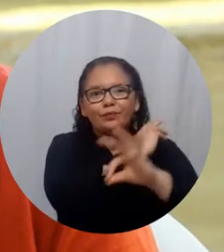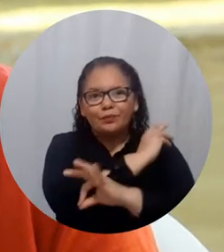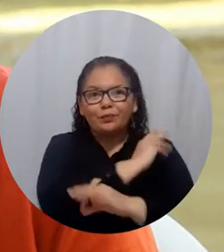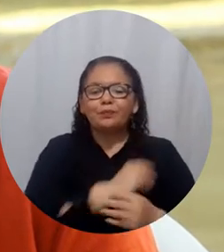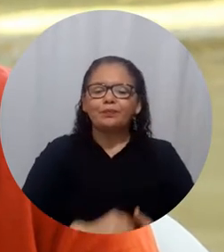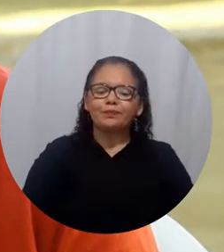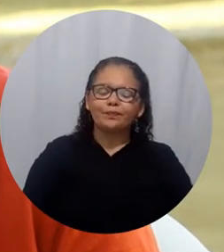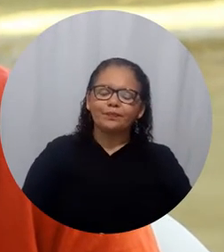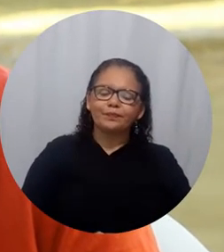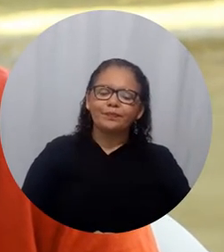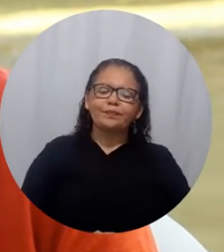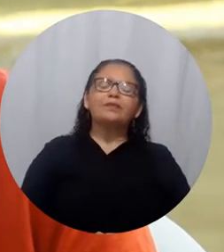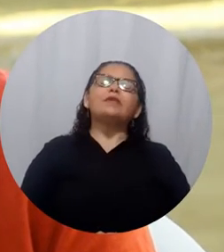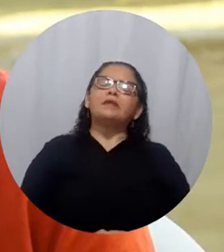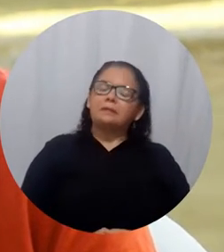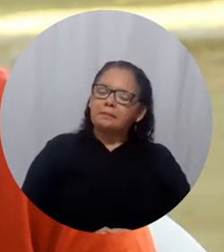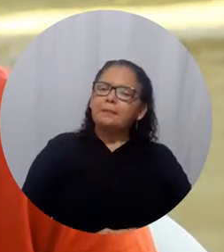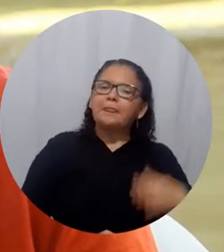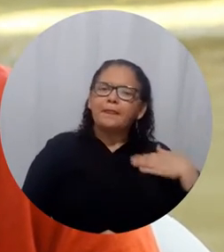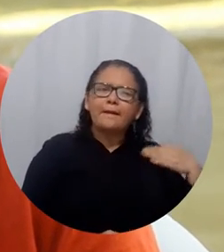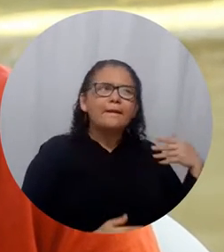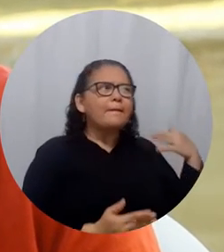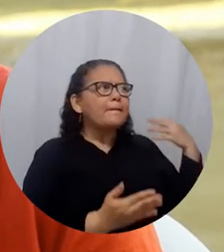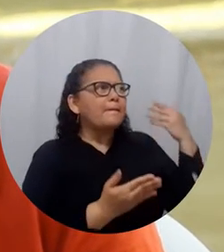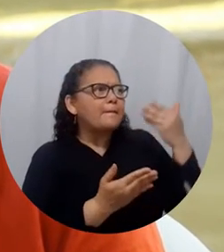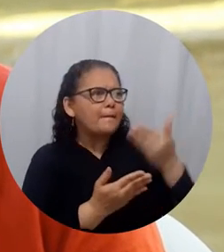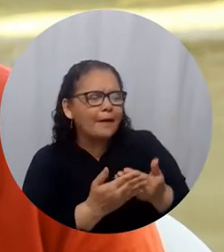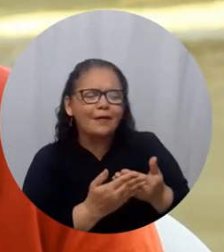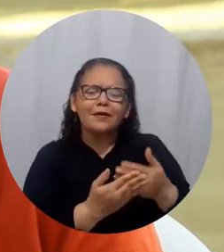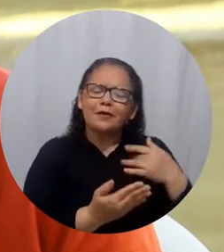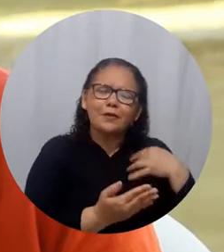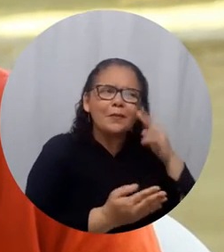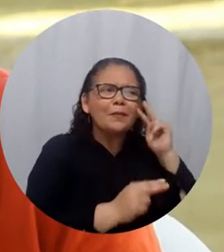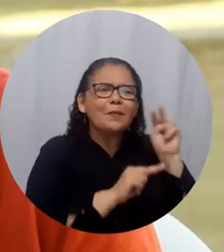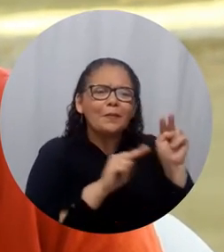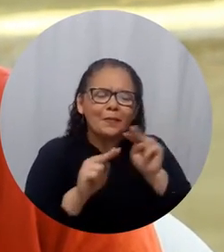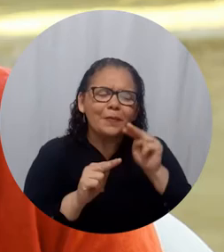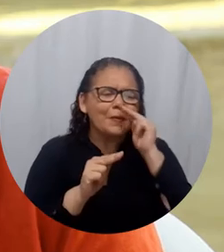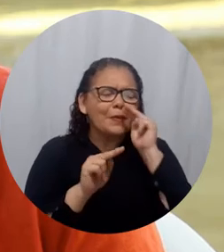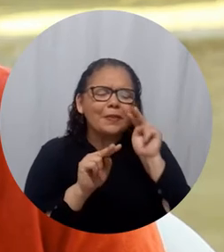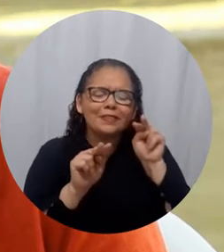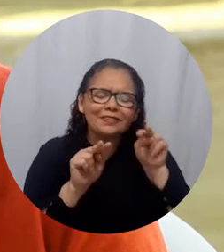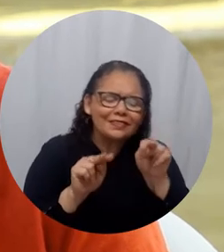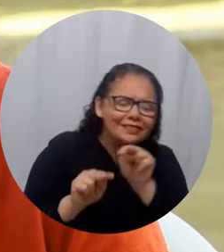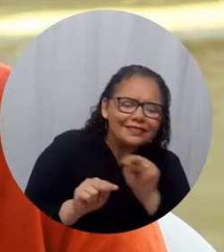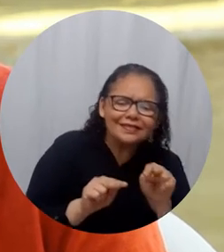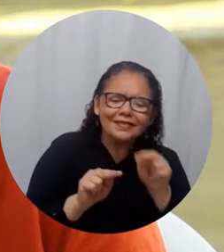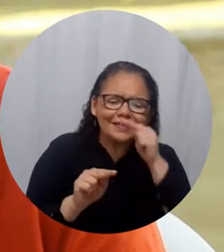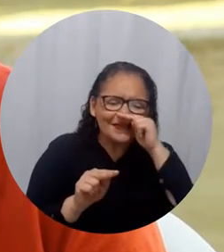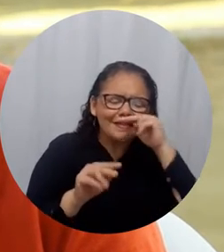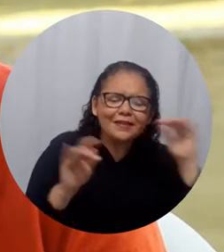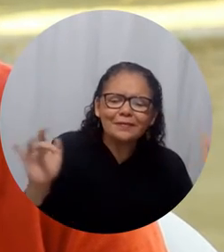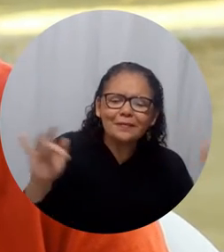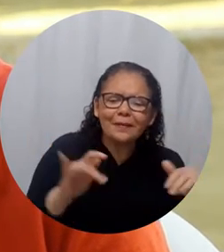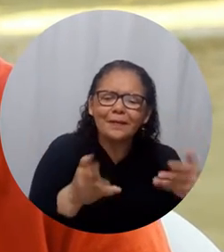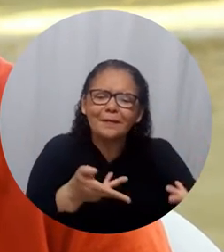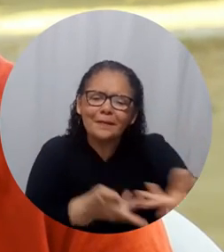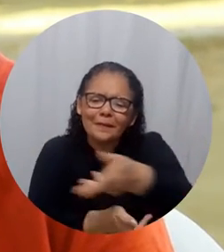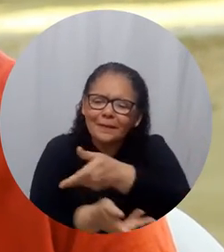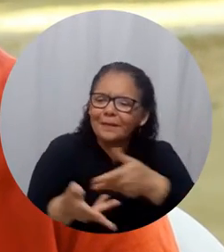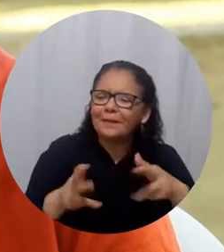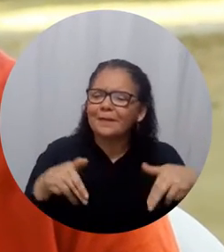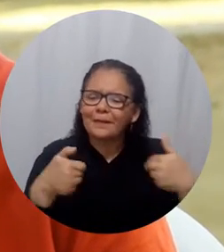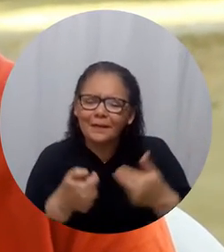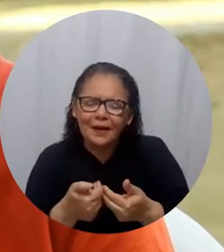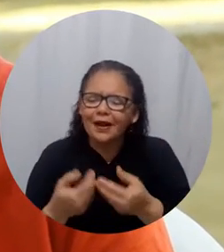un factor muy importante que los niños se han reunido que los niños han aprendido a convivir con los otros niños en sociedad